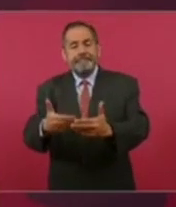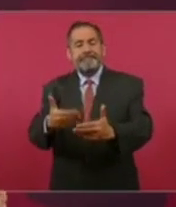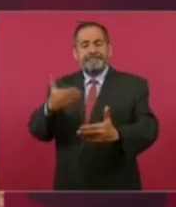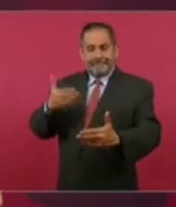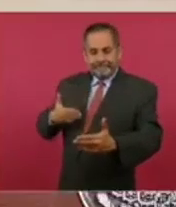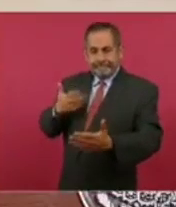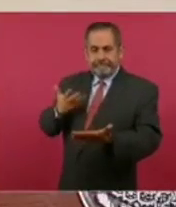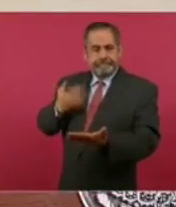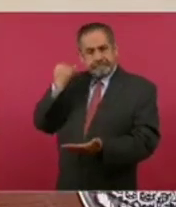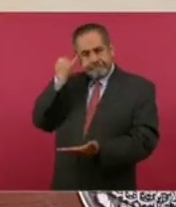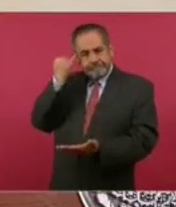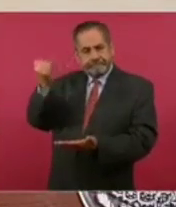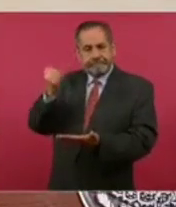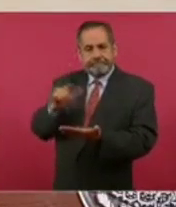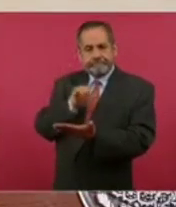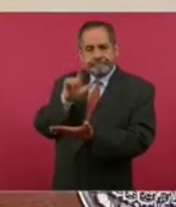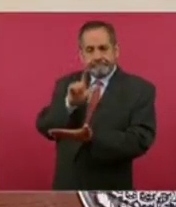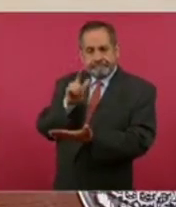iniciativa